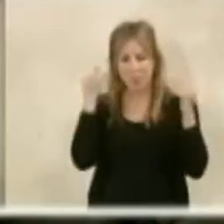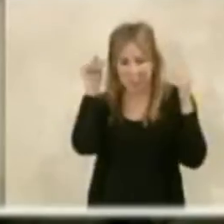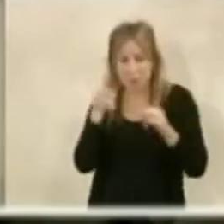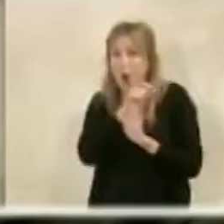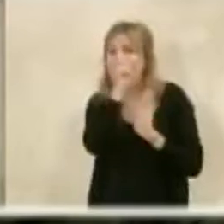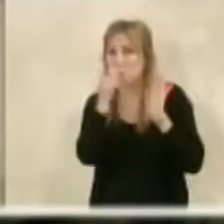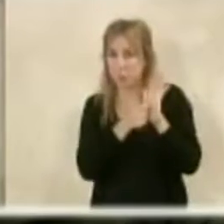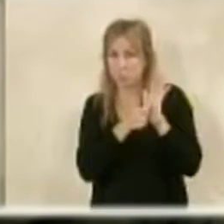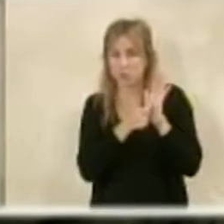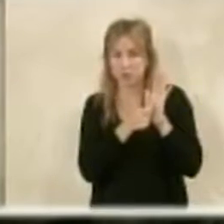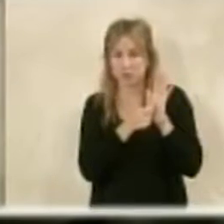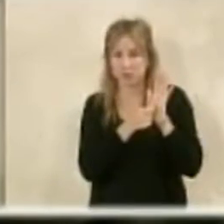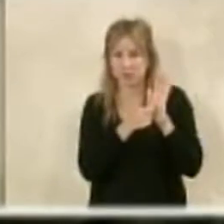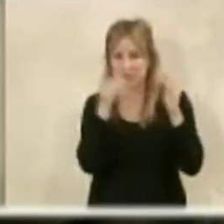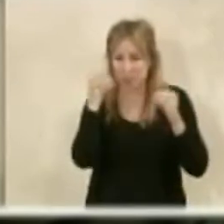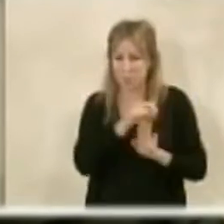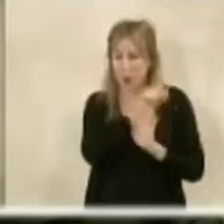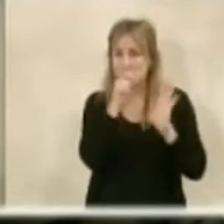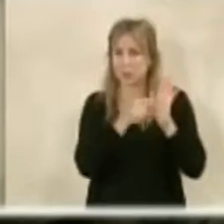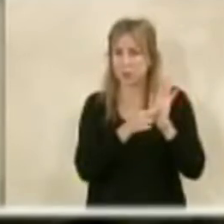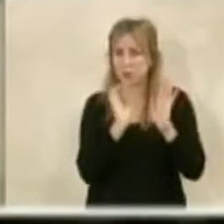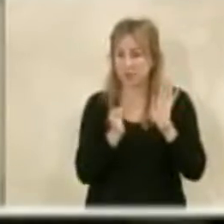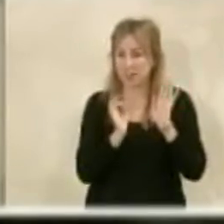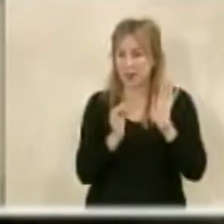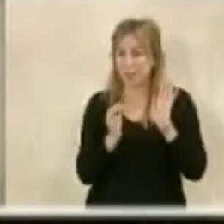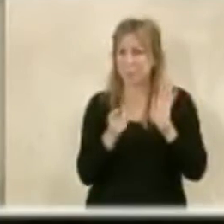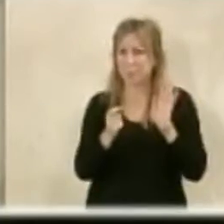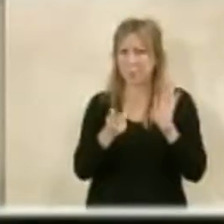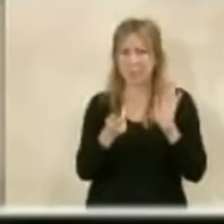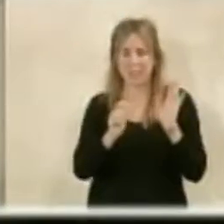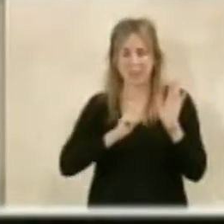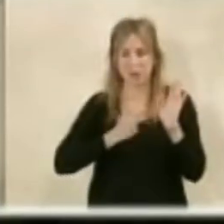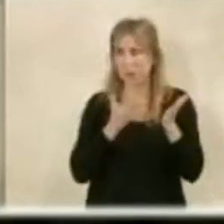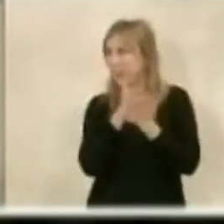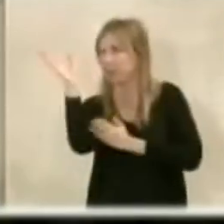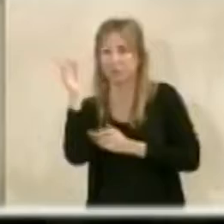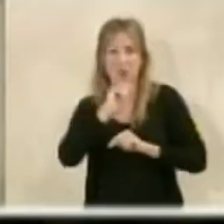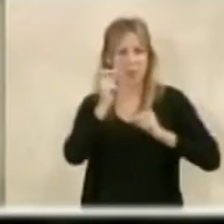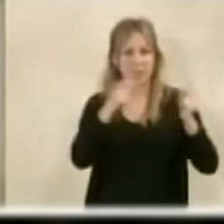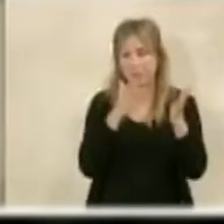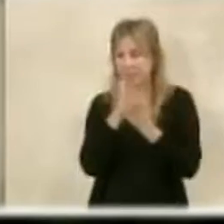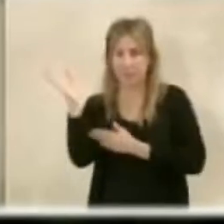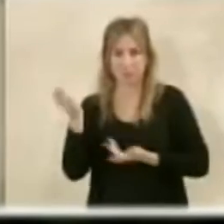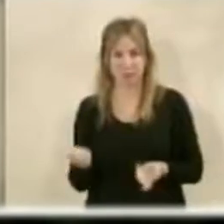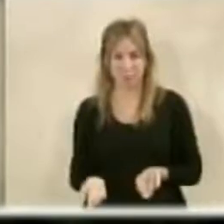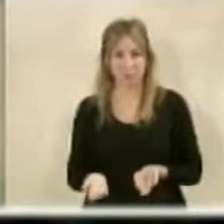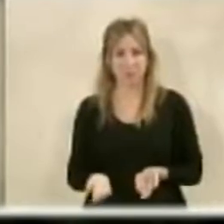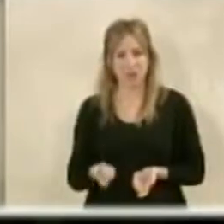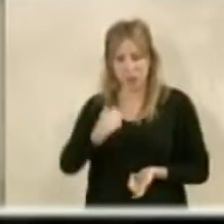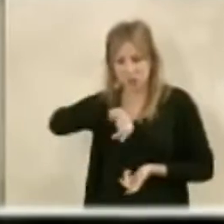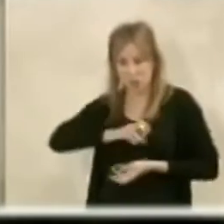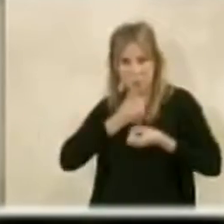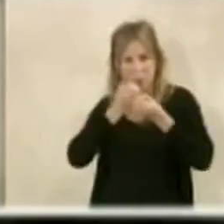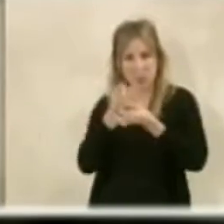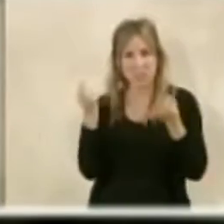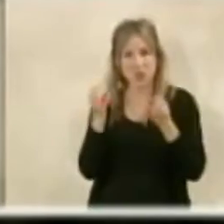punto, ¿no? Porque también te estamos dando a veces una sensación de que nos vamos de los debates. Lo que nosotros hemos dicho es que